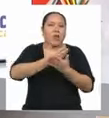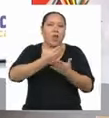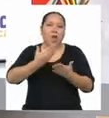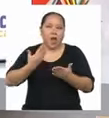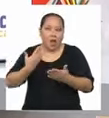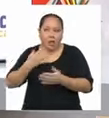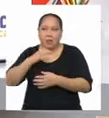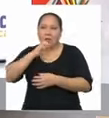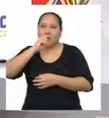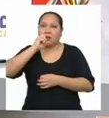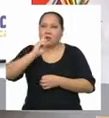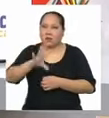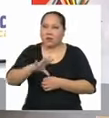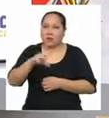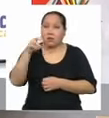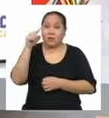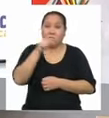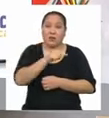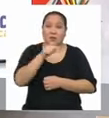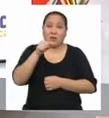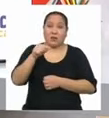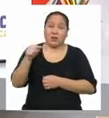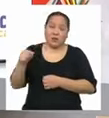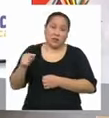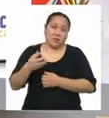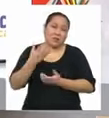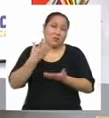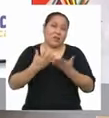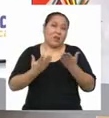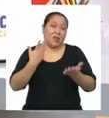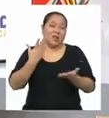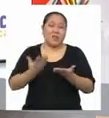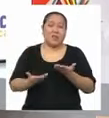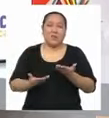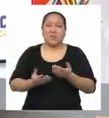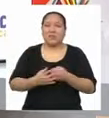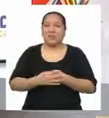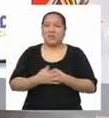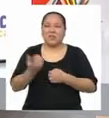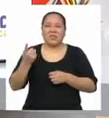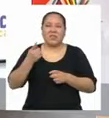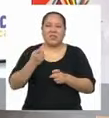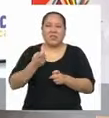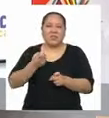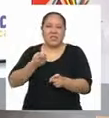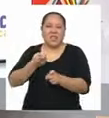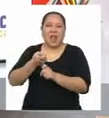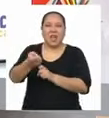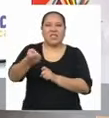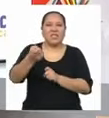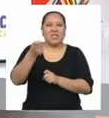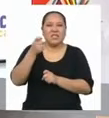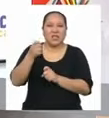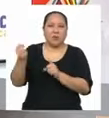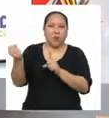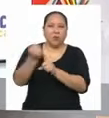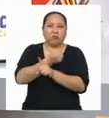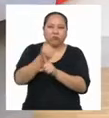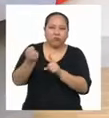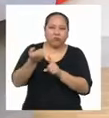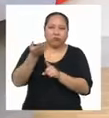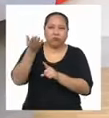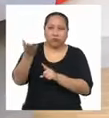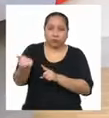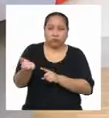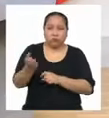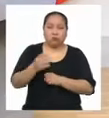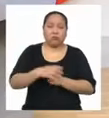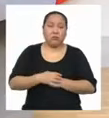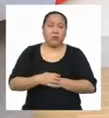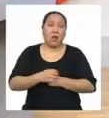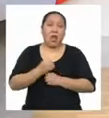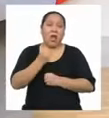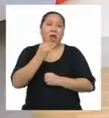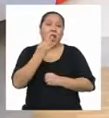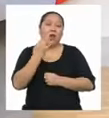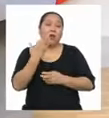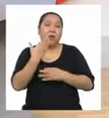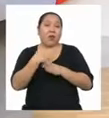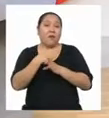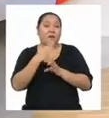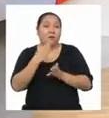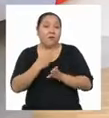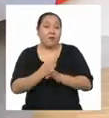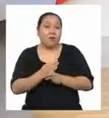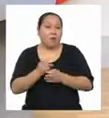decirlas Porque estas Pueden estar cargadas De agresividad Y violencia Hay formas